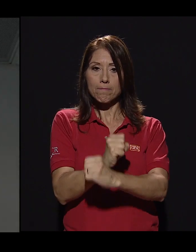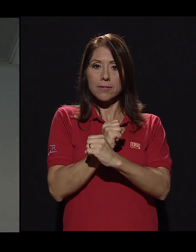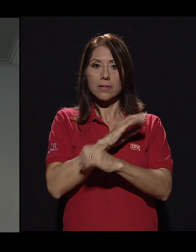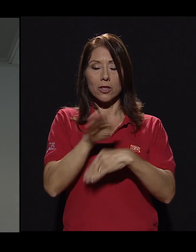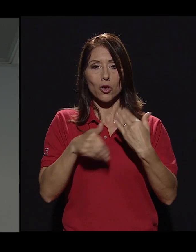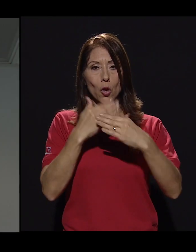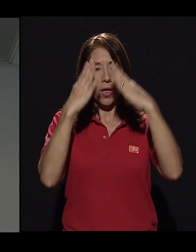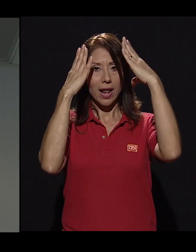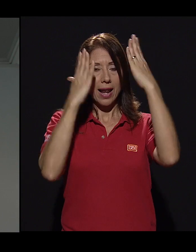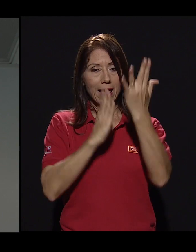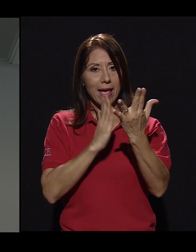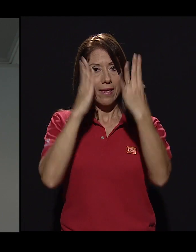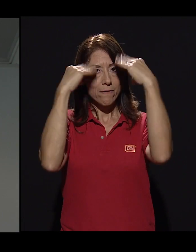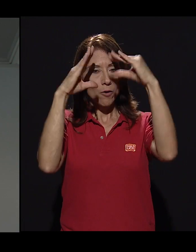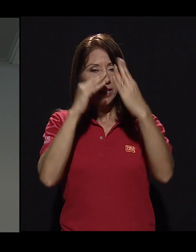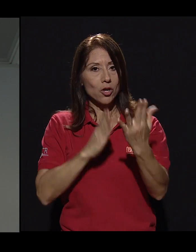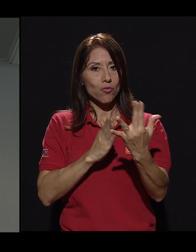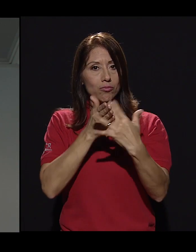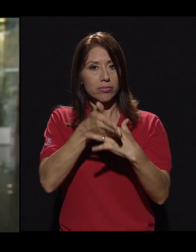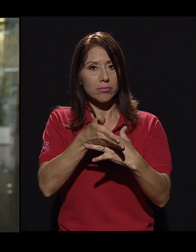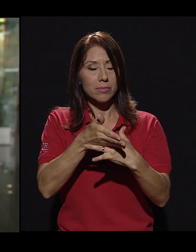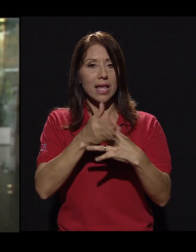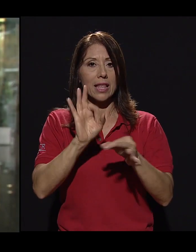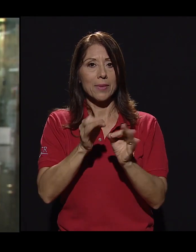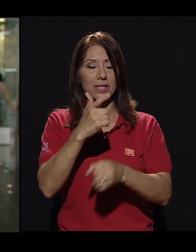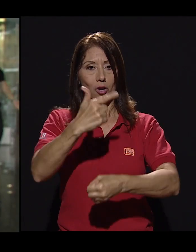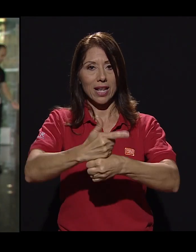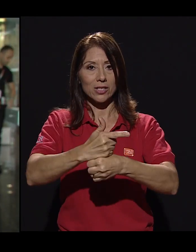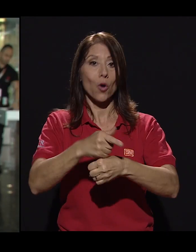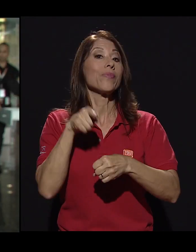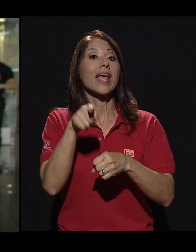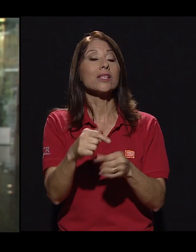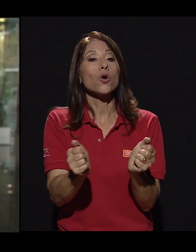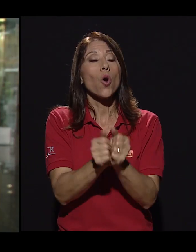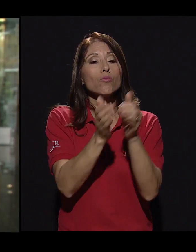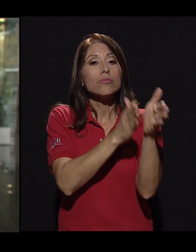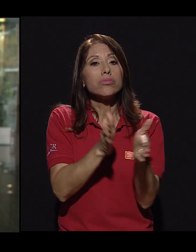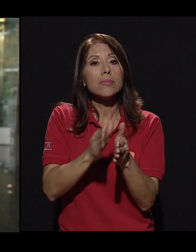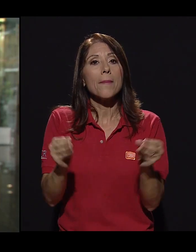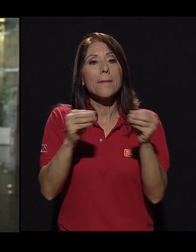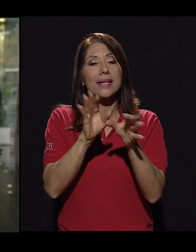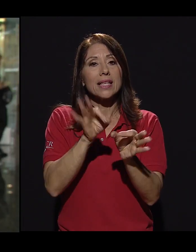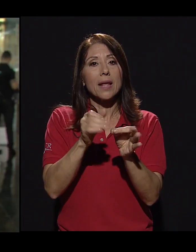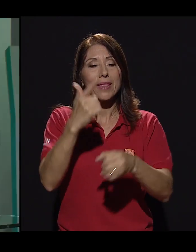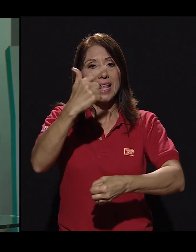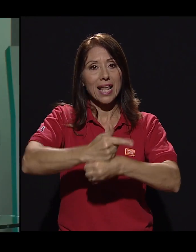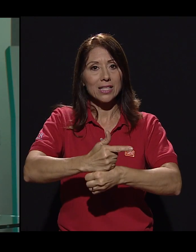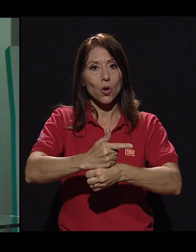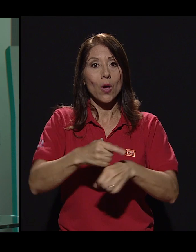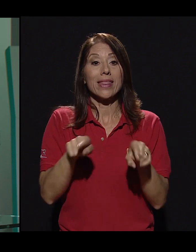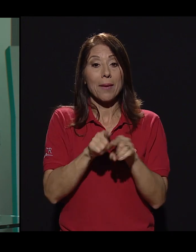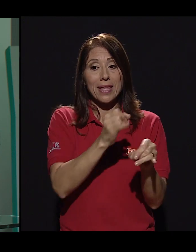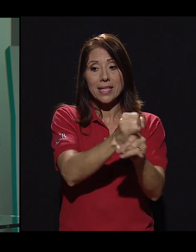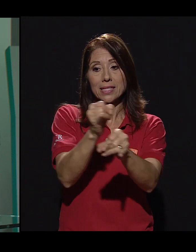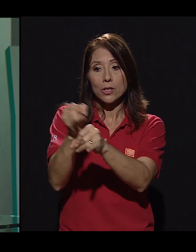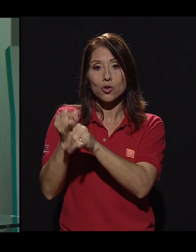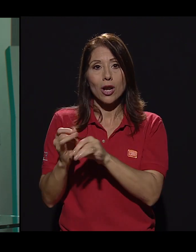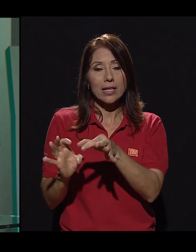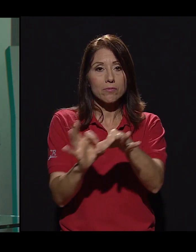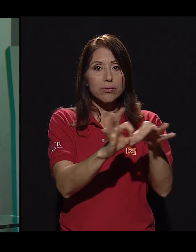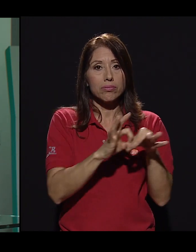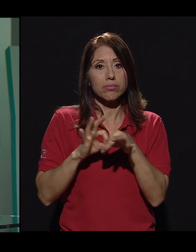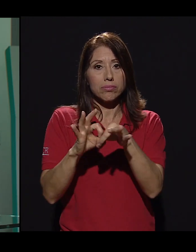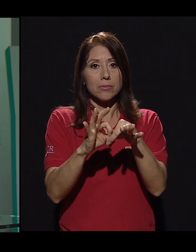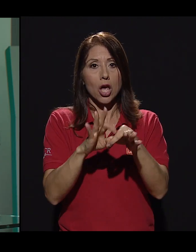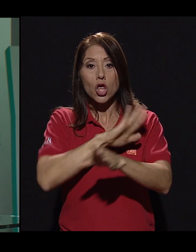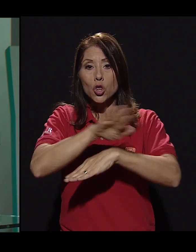de que toda su información cuente con interpretación en Lesco. Esto, junto a la formación de más intérpretes de Lesco, la creación de alianzas interinstitucionales